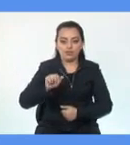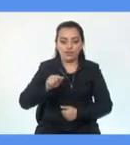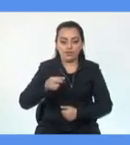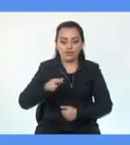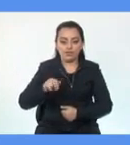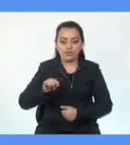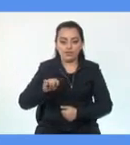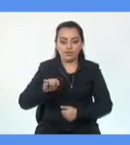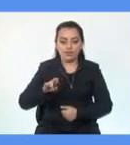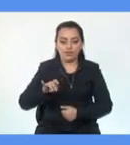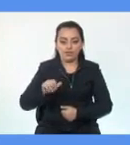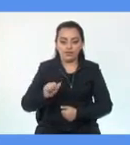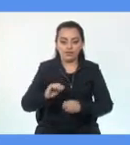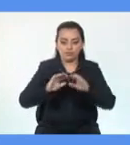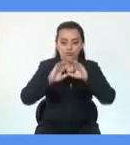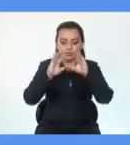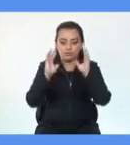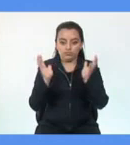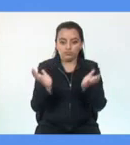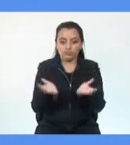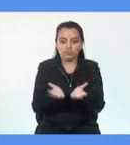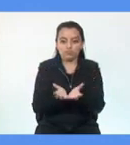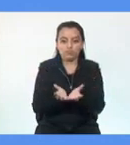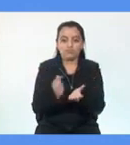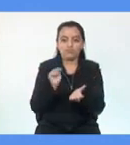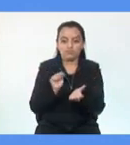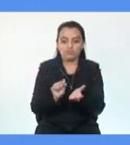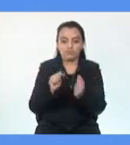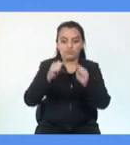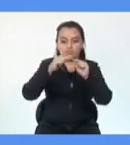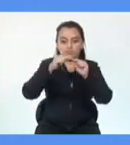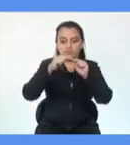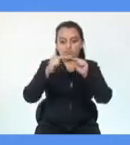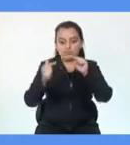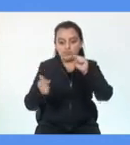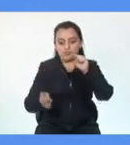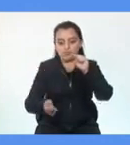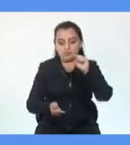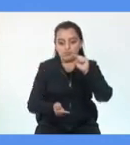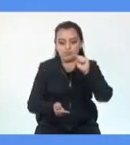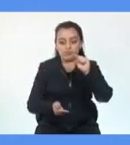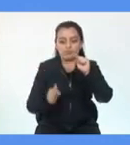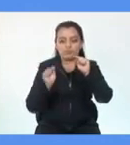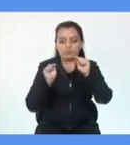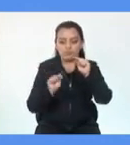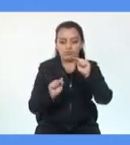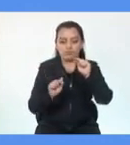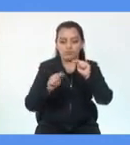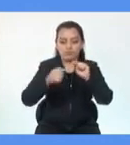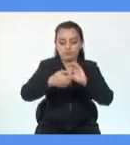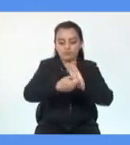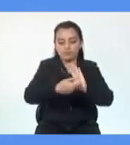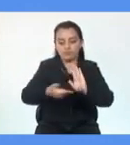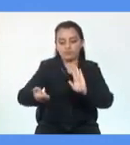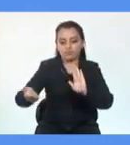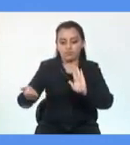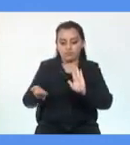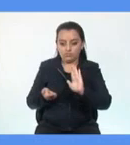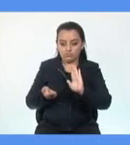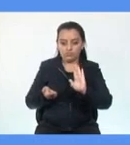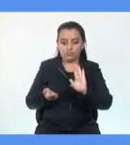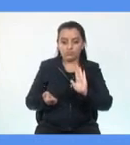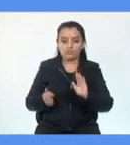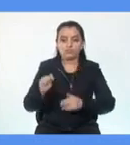que sirven para ubicarse y se representan en meridianos y paralelos. Los paralelos